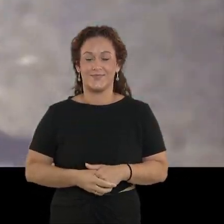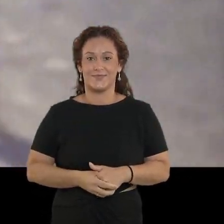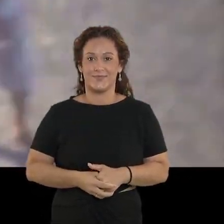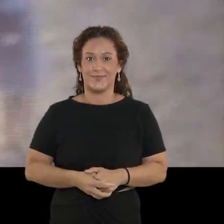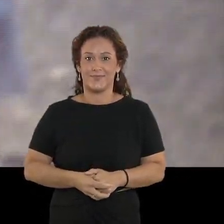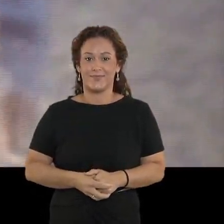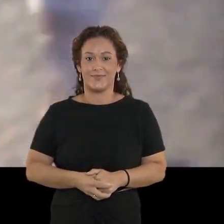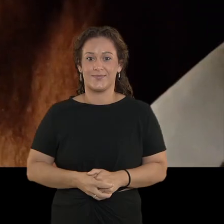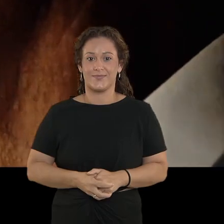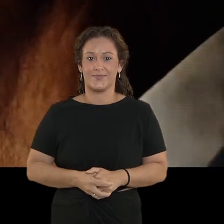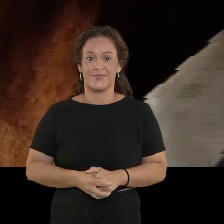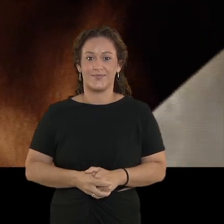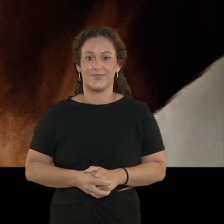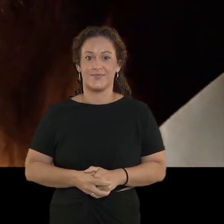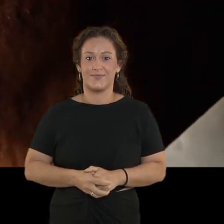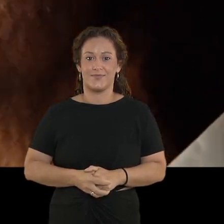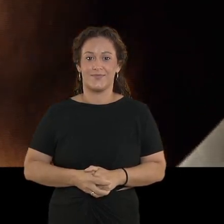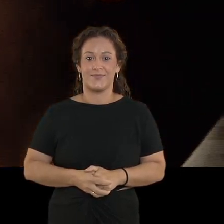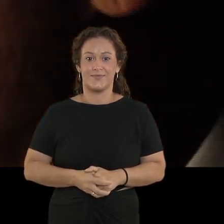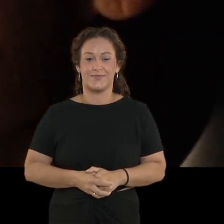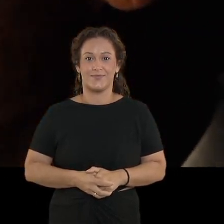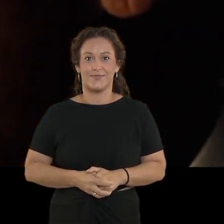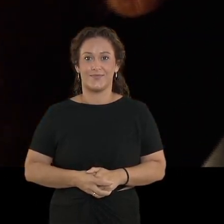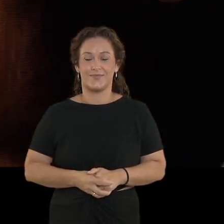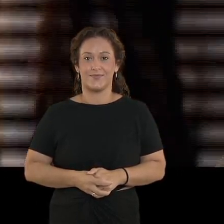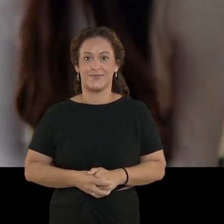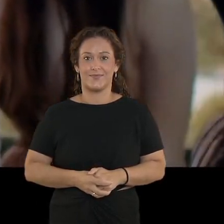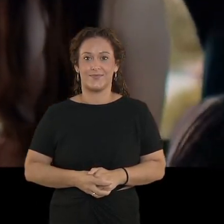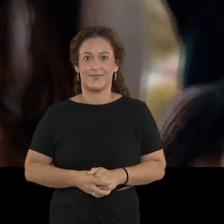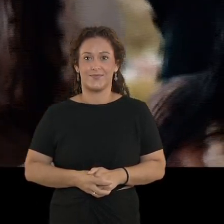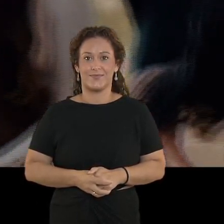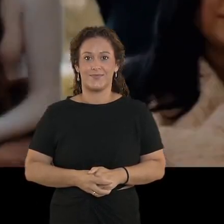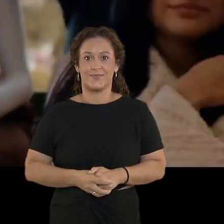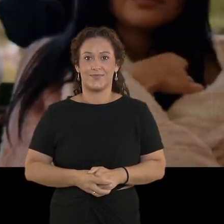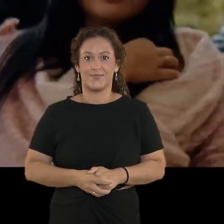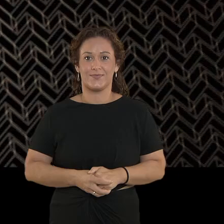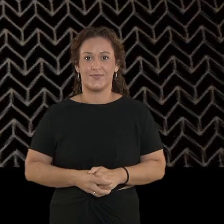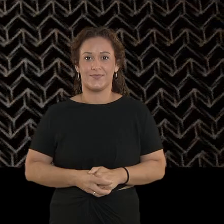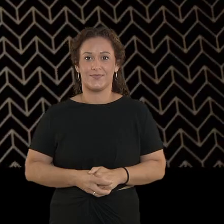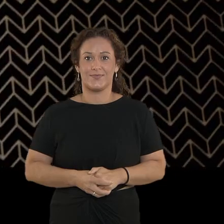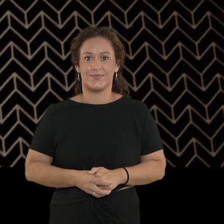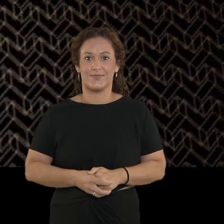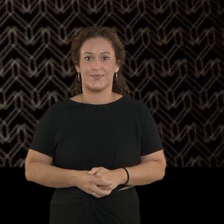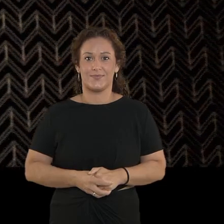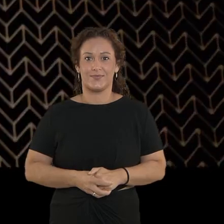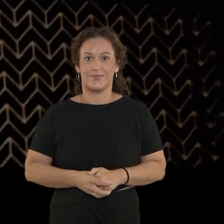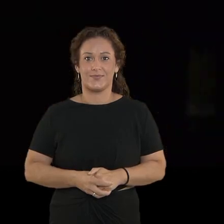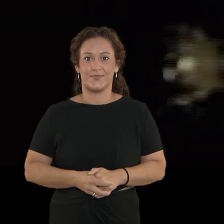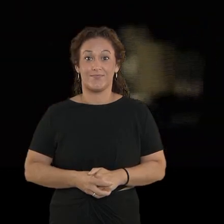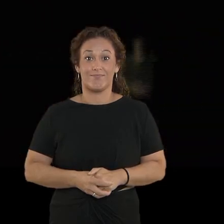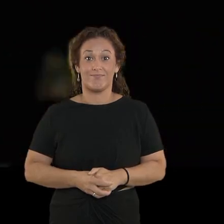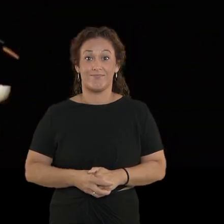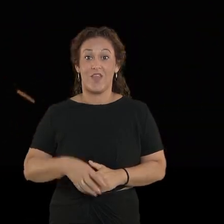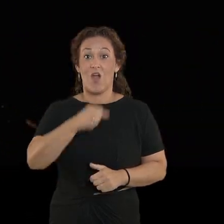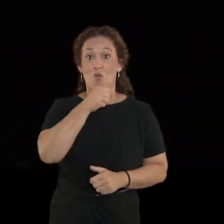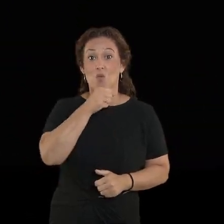y no estuve. Ahora te tengo entre mis brazos y tus notas de fresa me saben